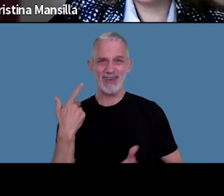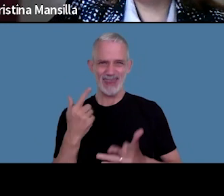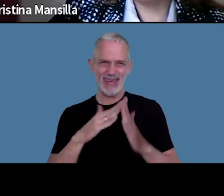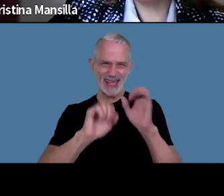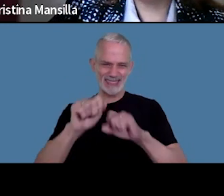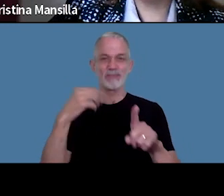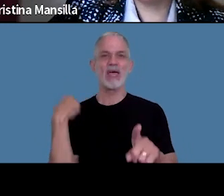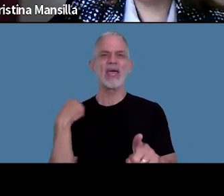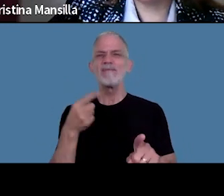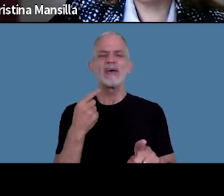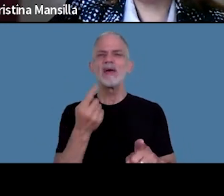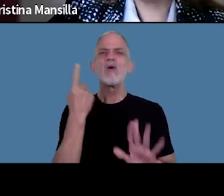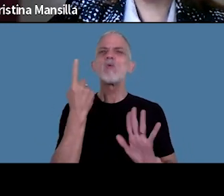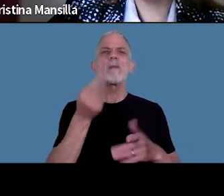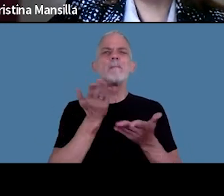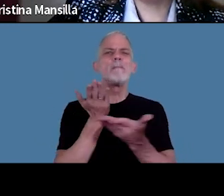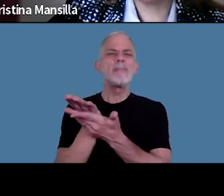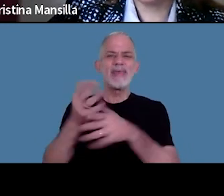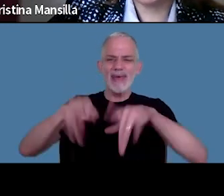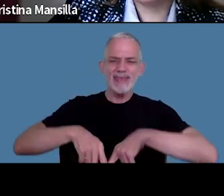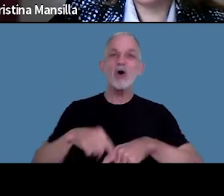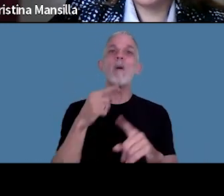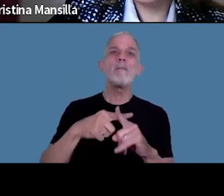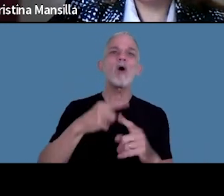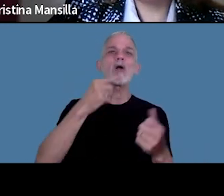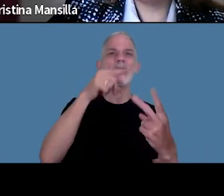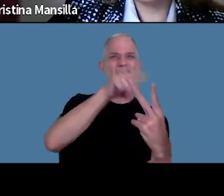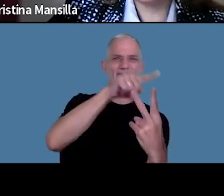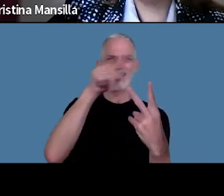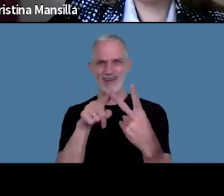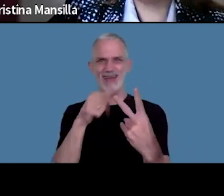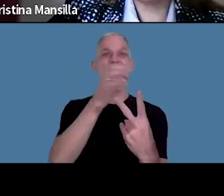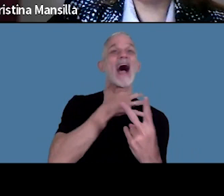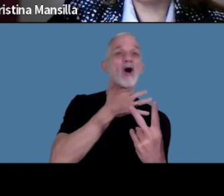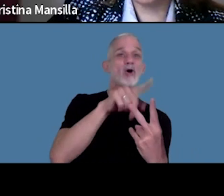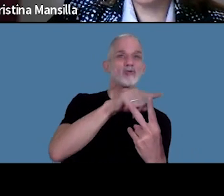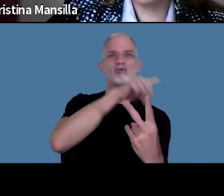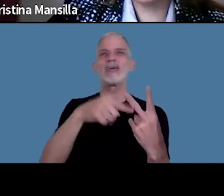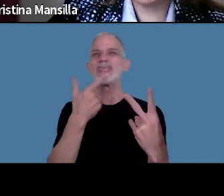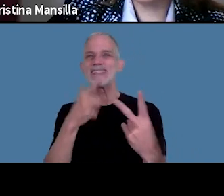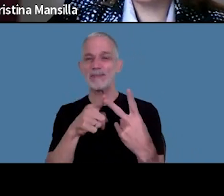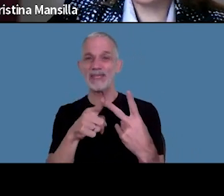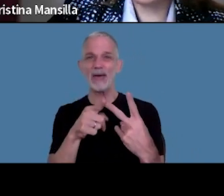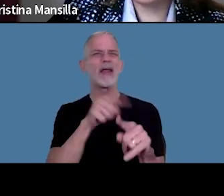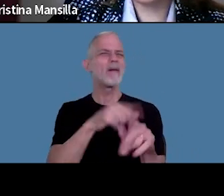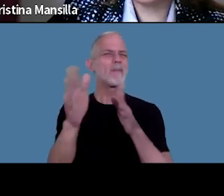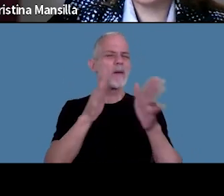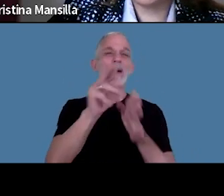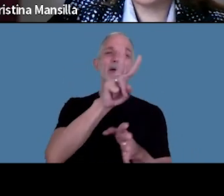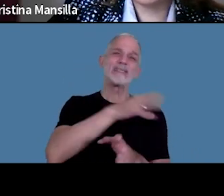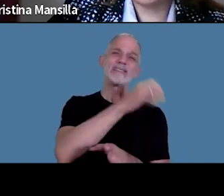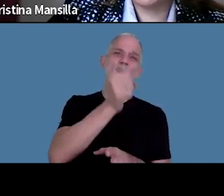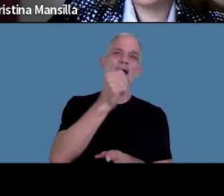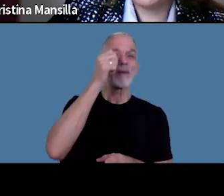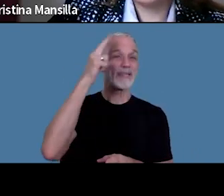presentarán una solicitud por cada cuota en el mes de agosto el periodo de devolución será entre el 25 y